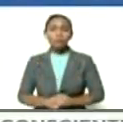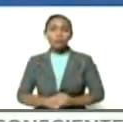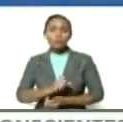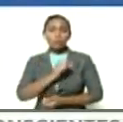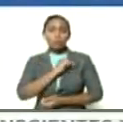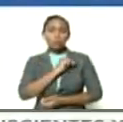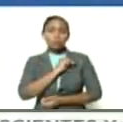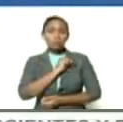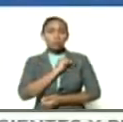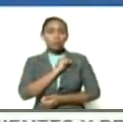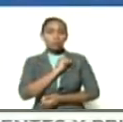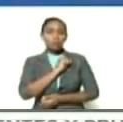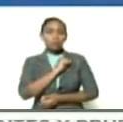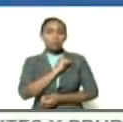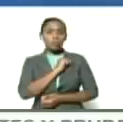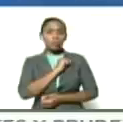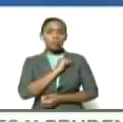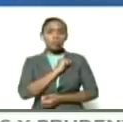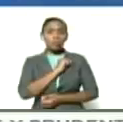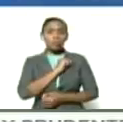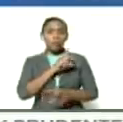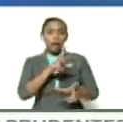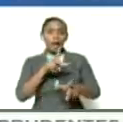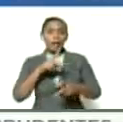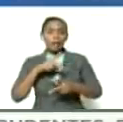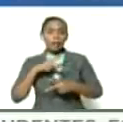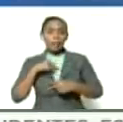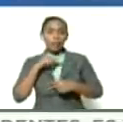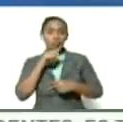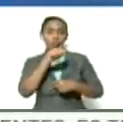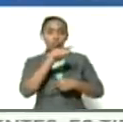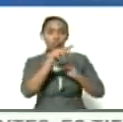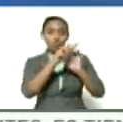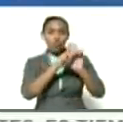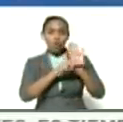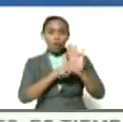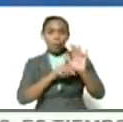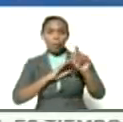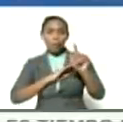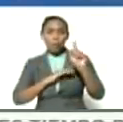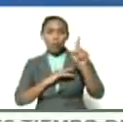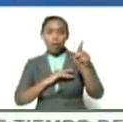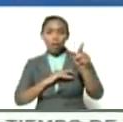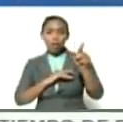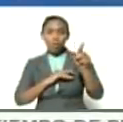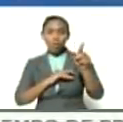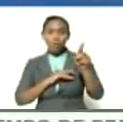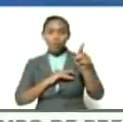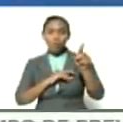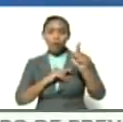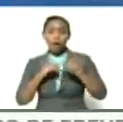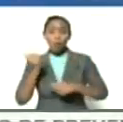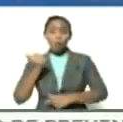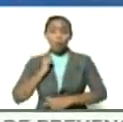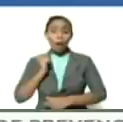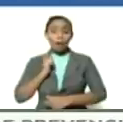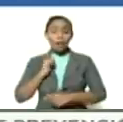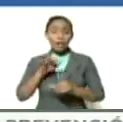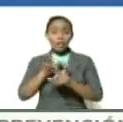atemorizados acepten sus condiciones en cualquier